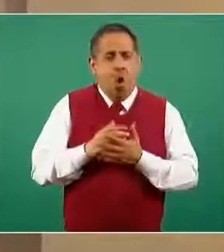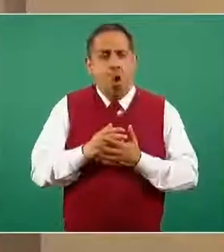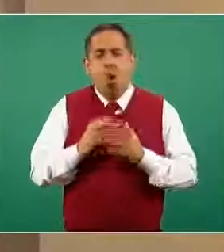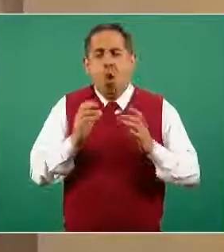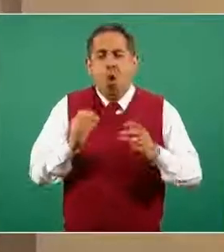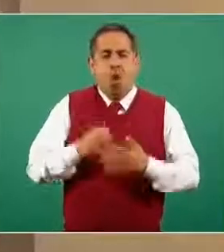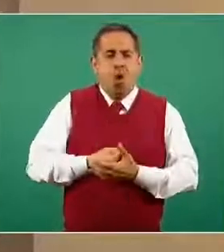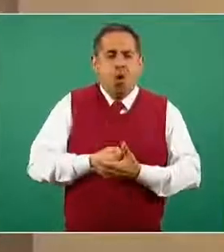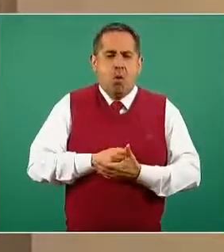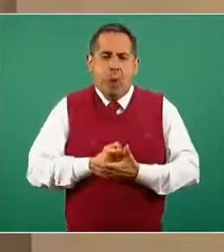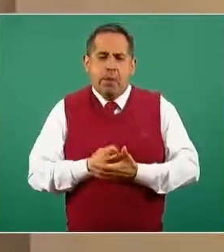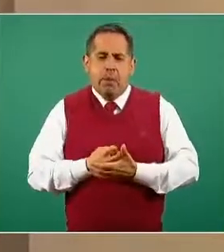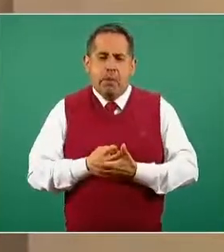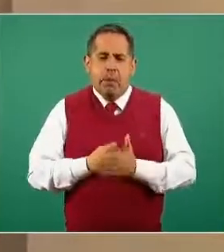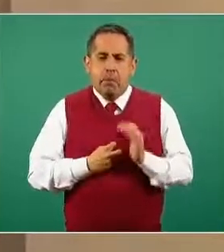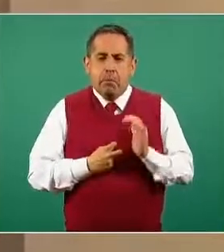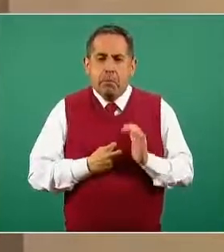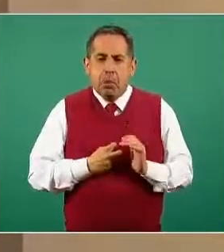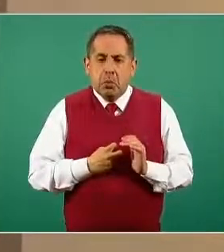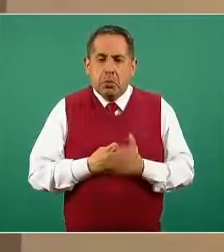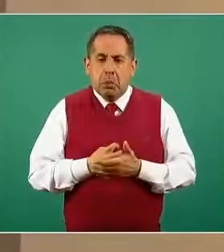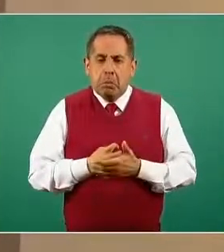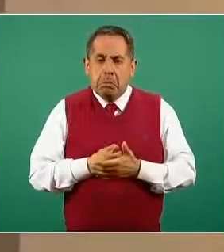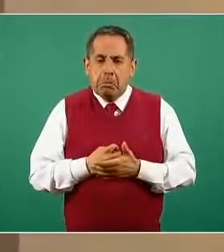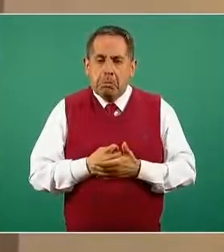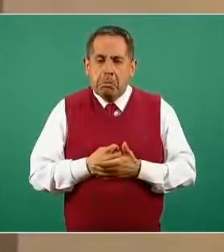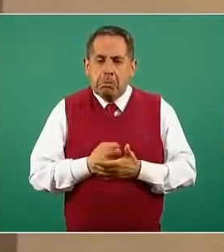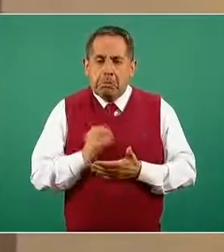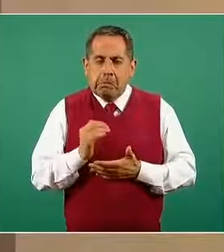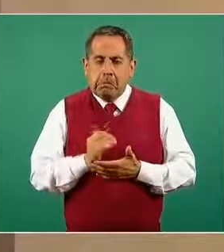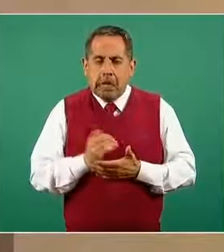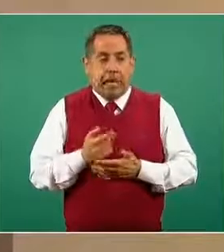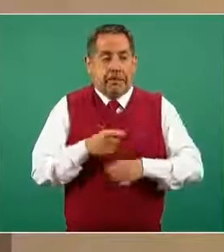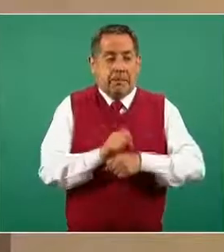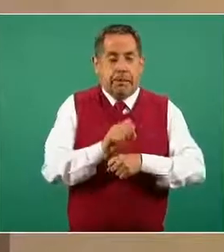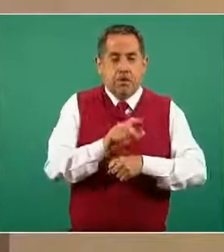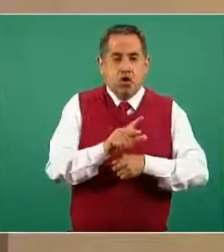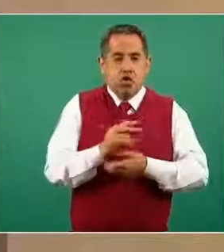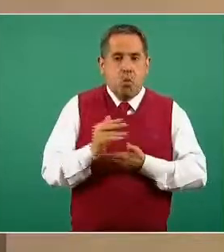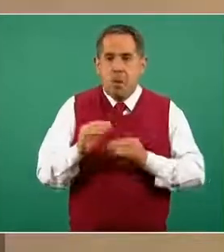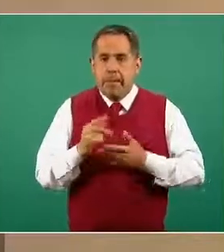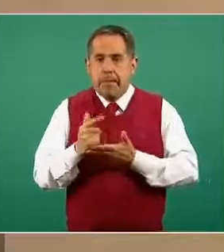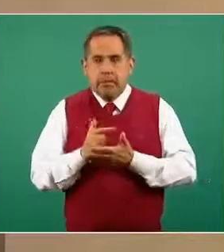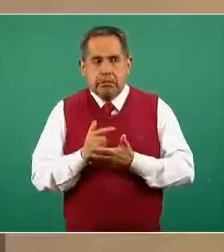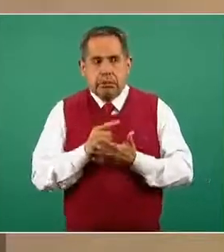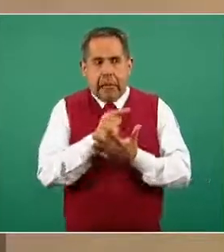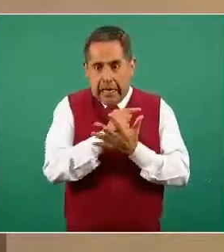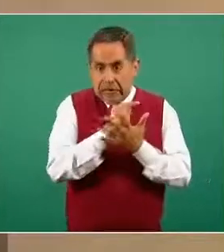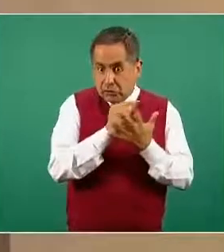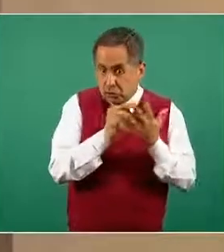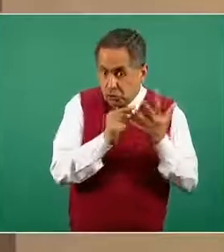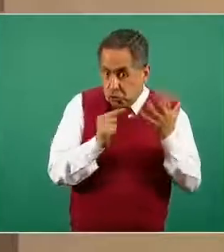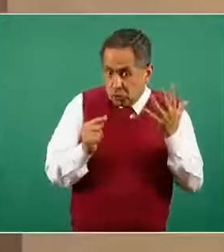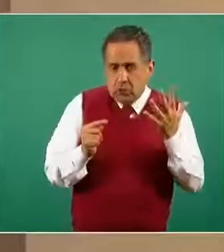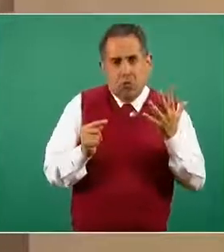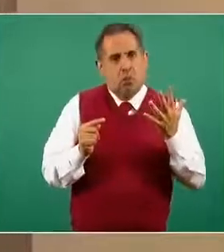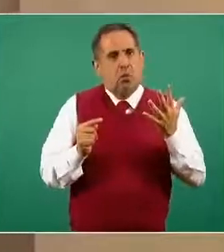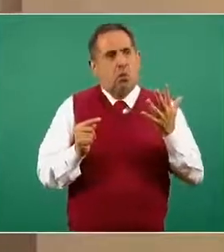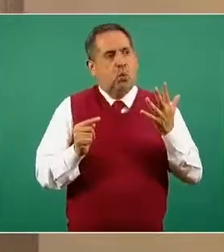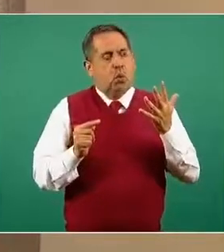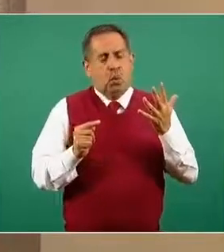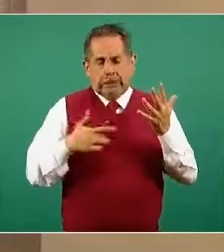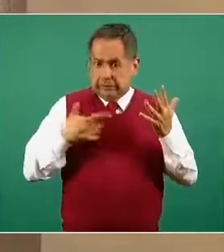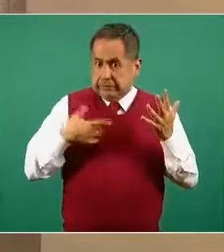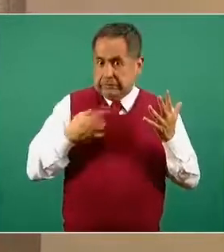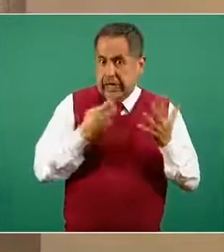fetales a partir de la semana 28 del embarazo cualquiera de estos síntomas